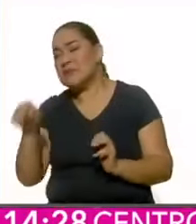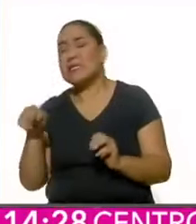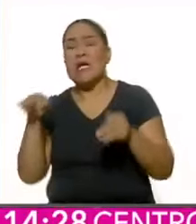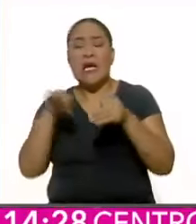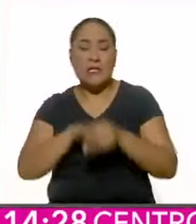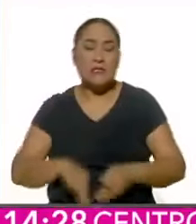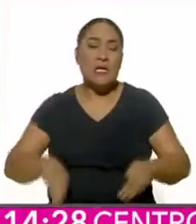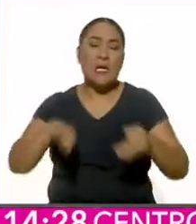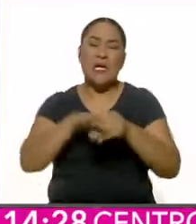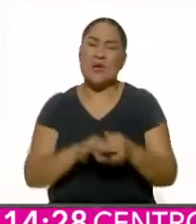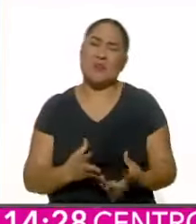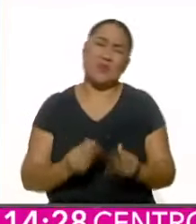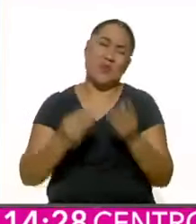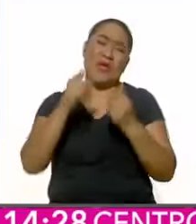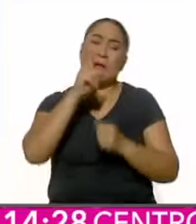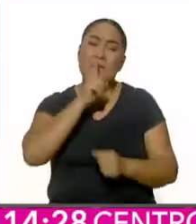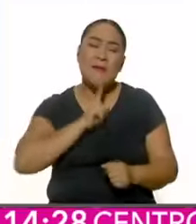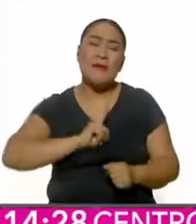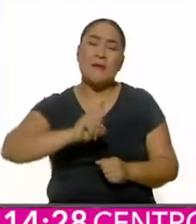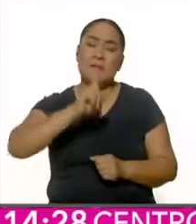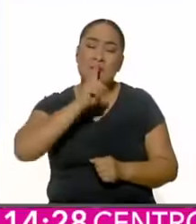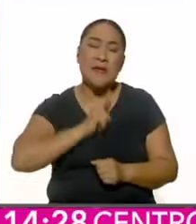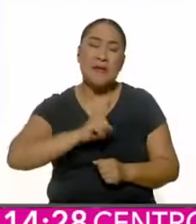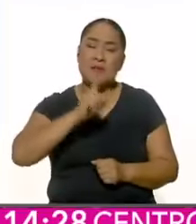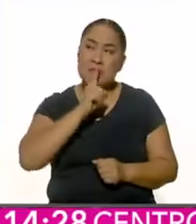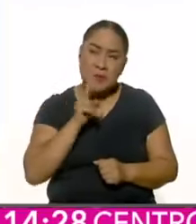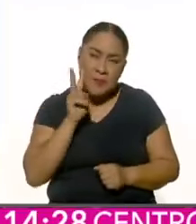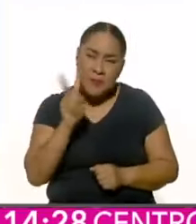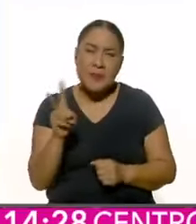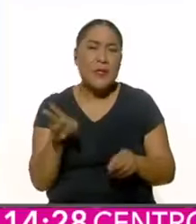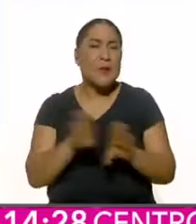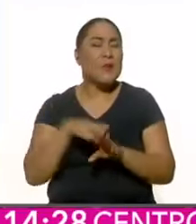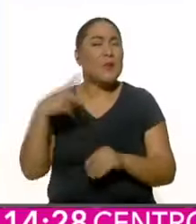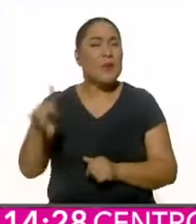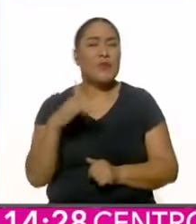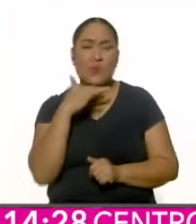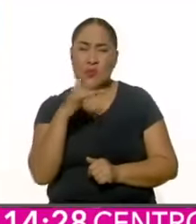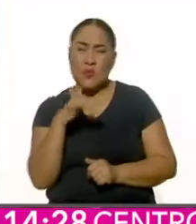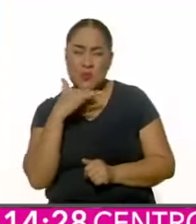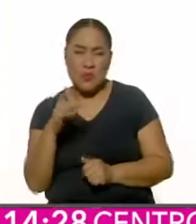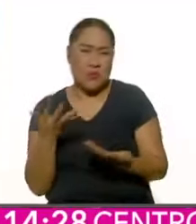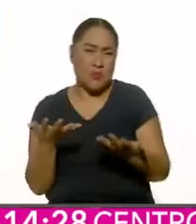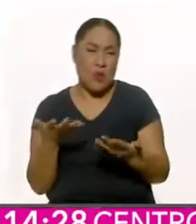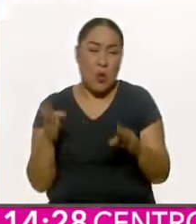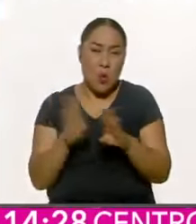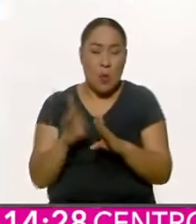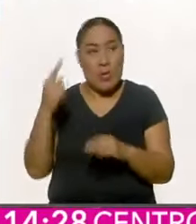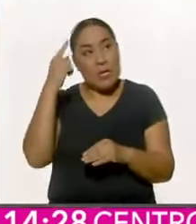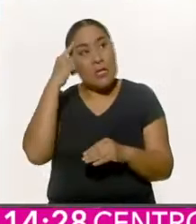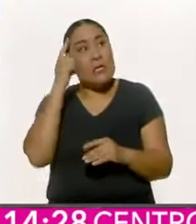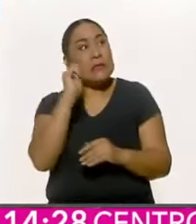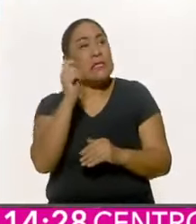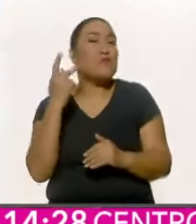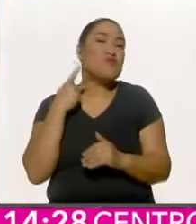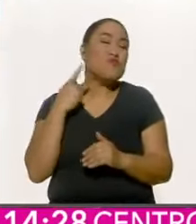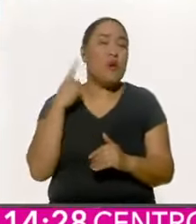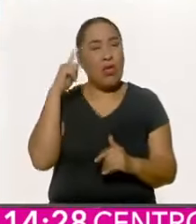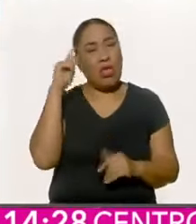y descaradamente, la forma sucia en que actúan, en que conciben el quehacer político.